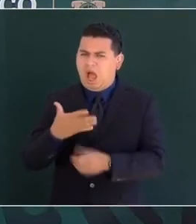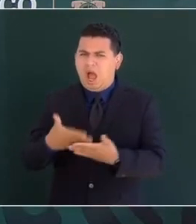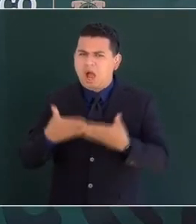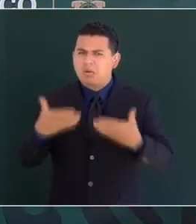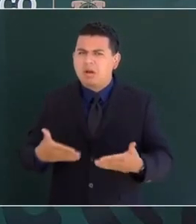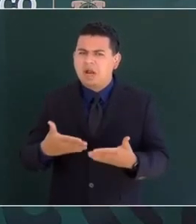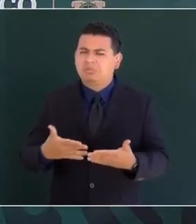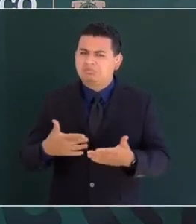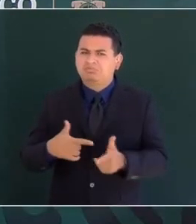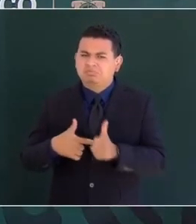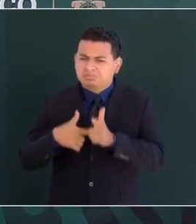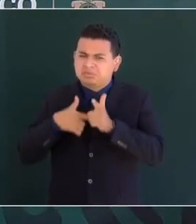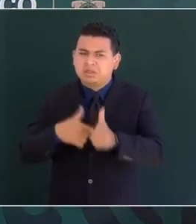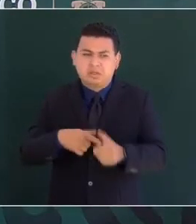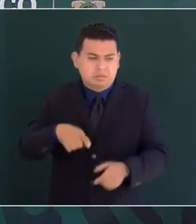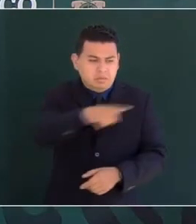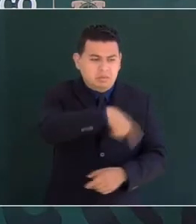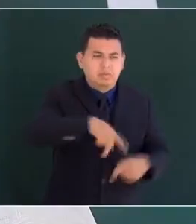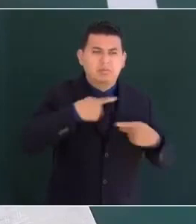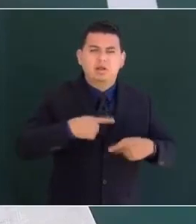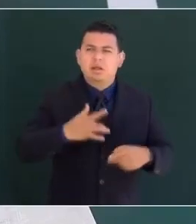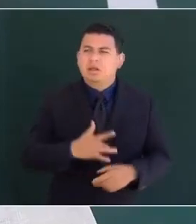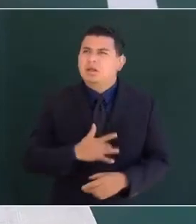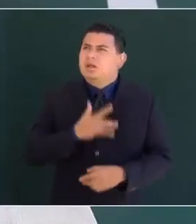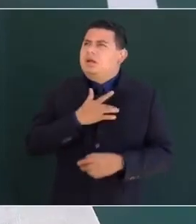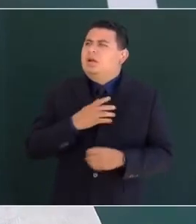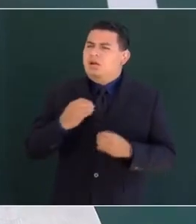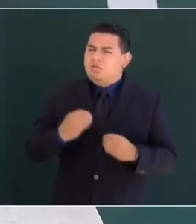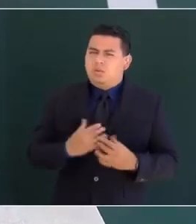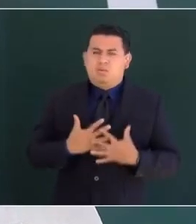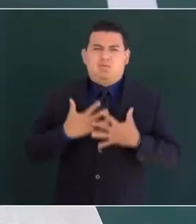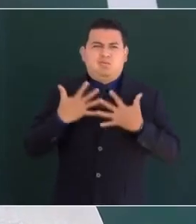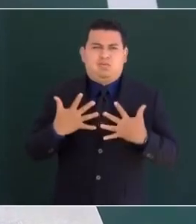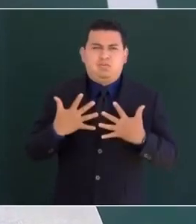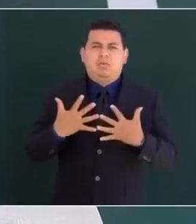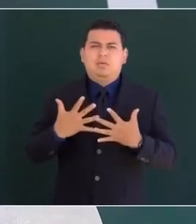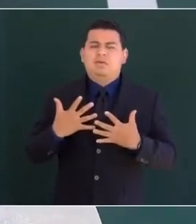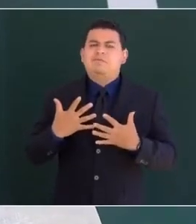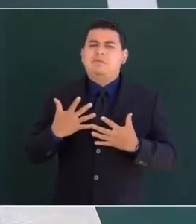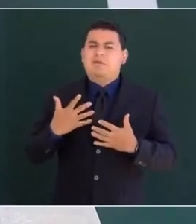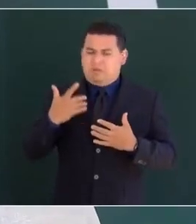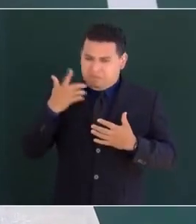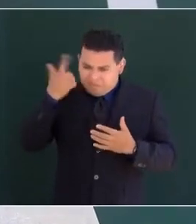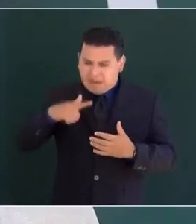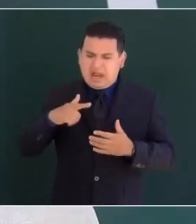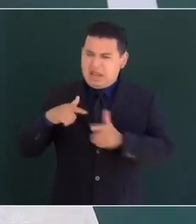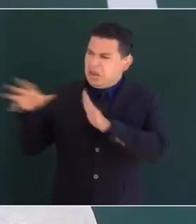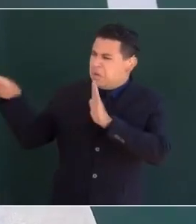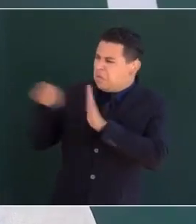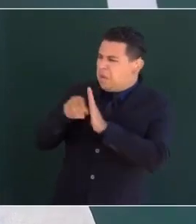y hermandad.